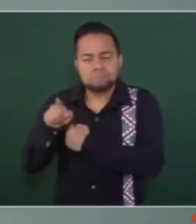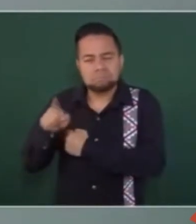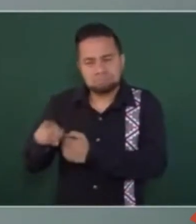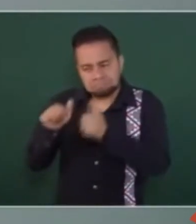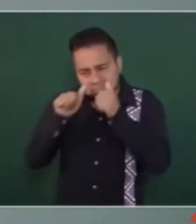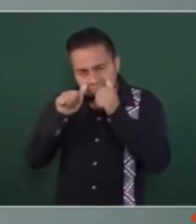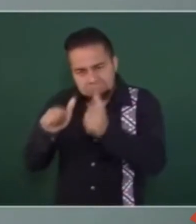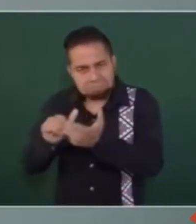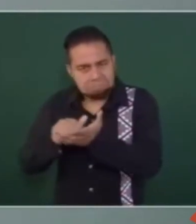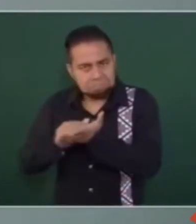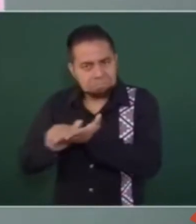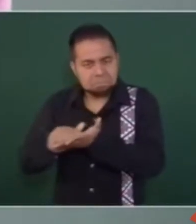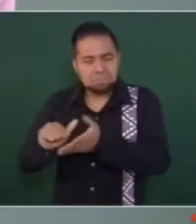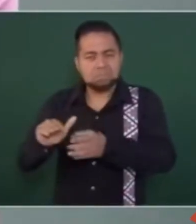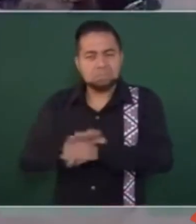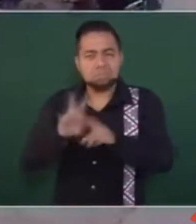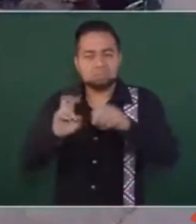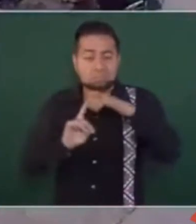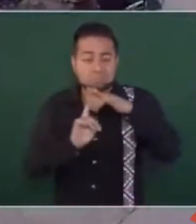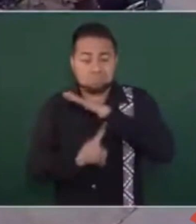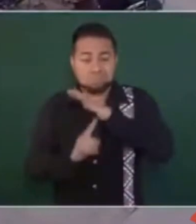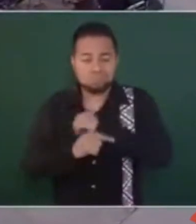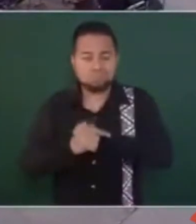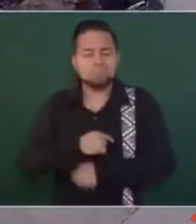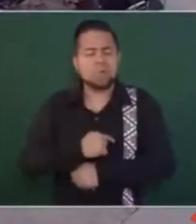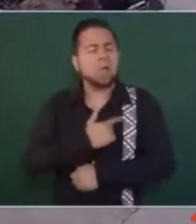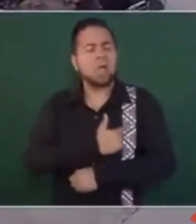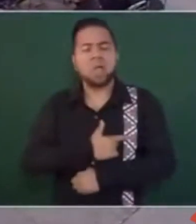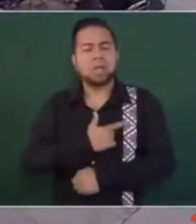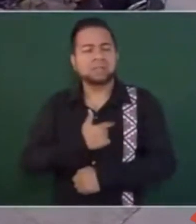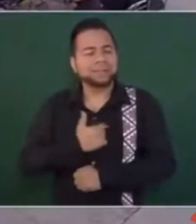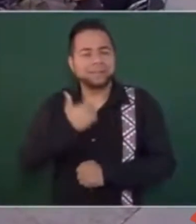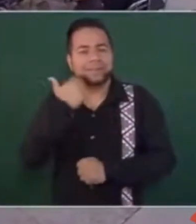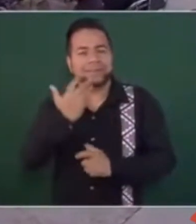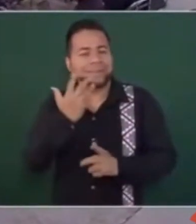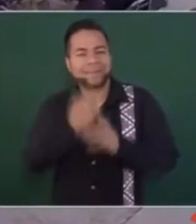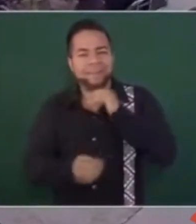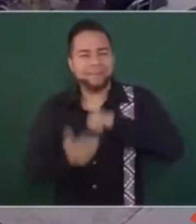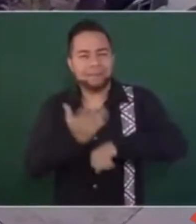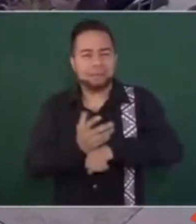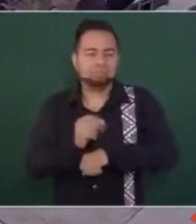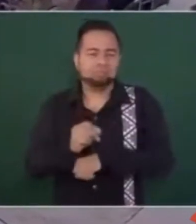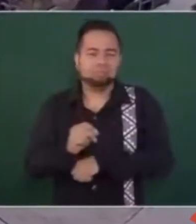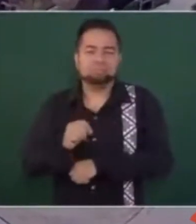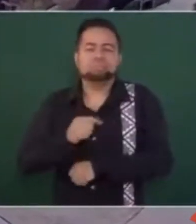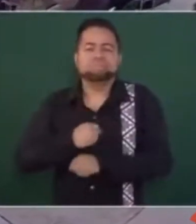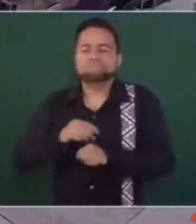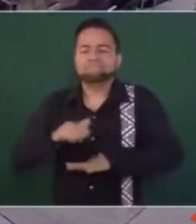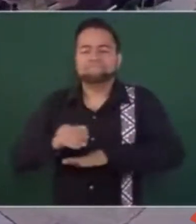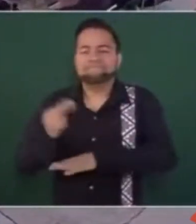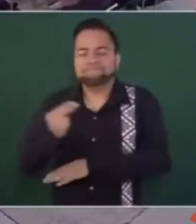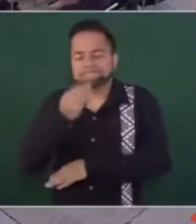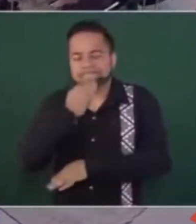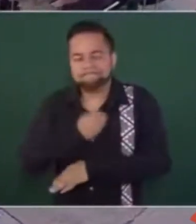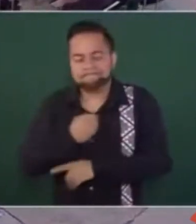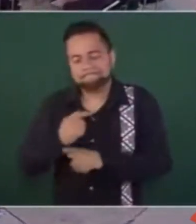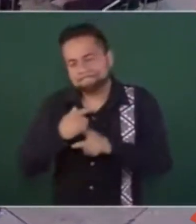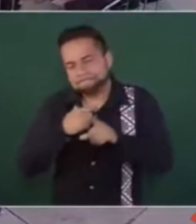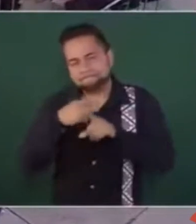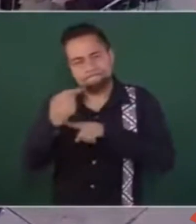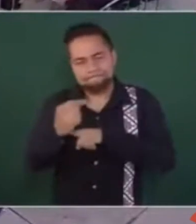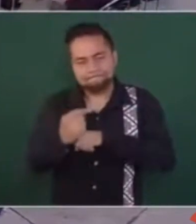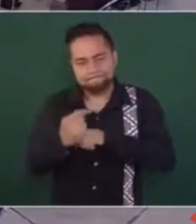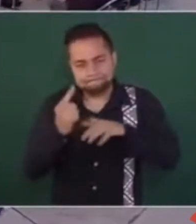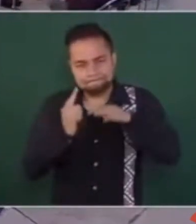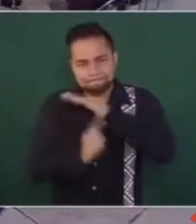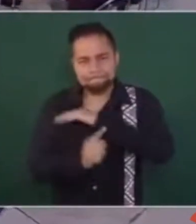porque la migración no es por gusto, es por necesidad. Entonces, en eso